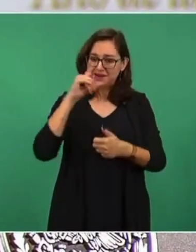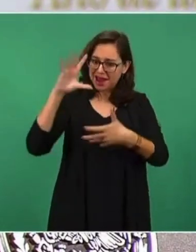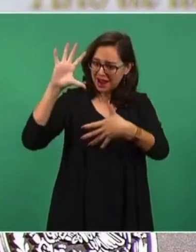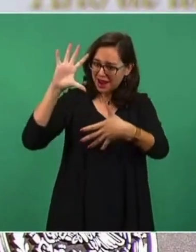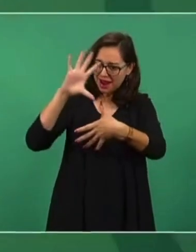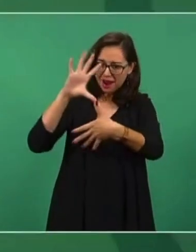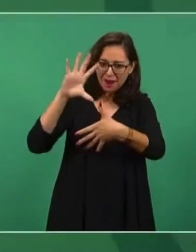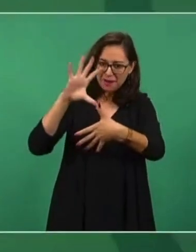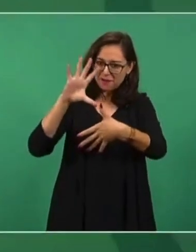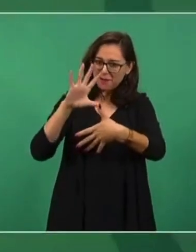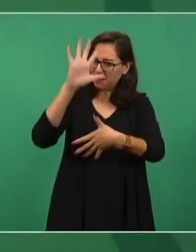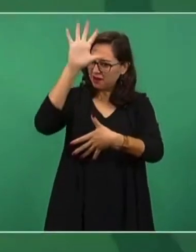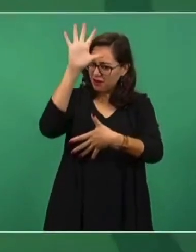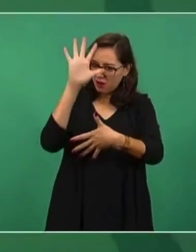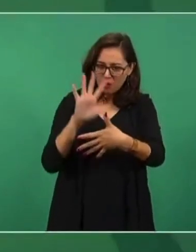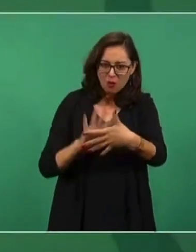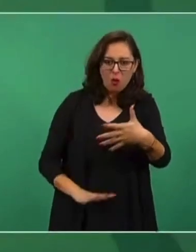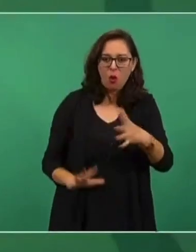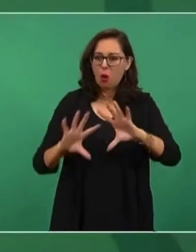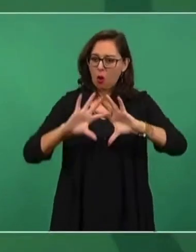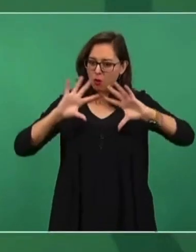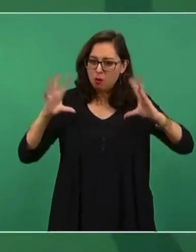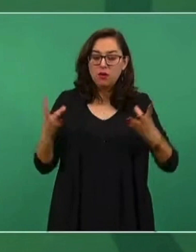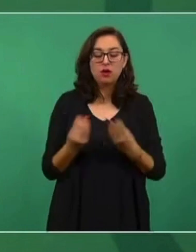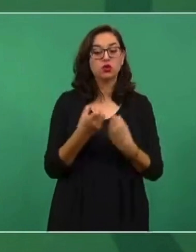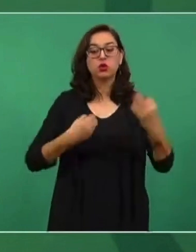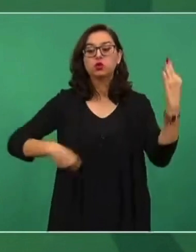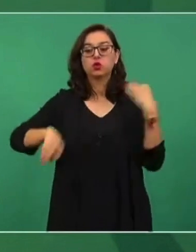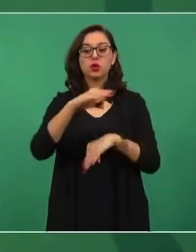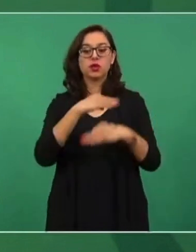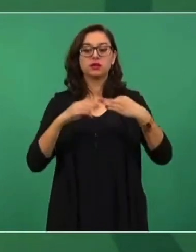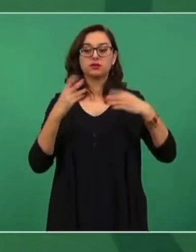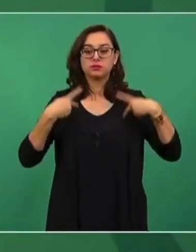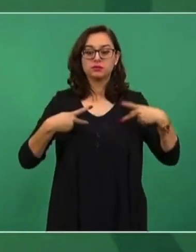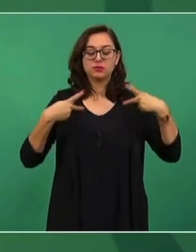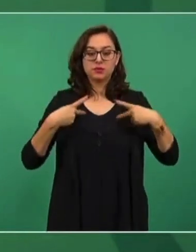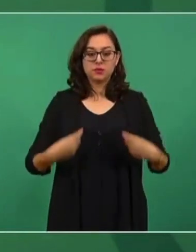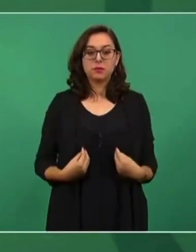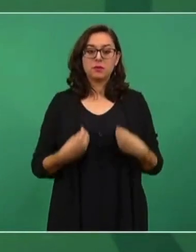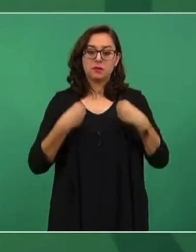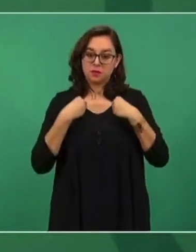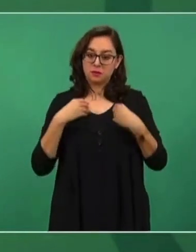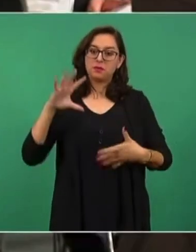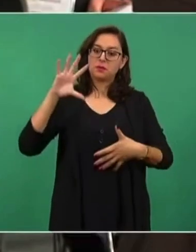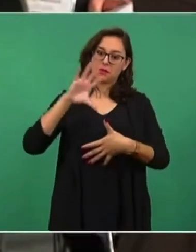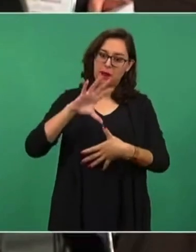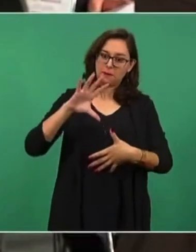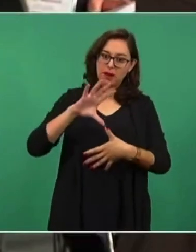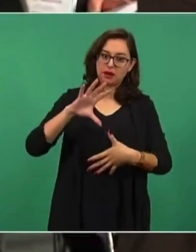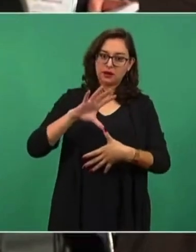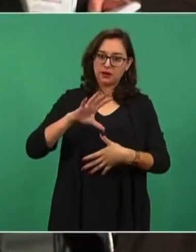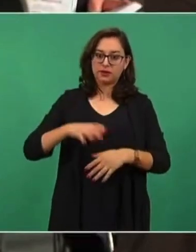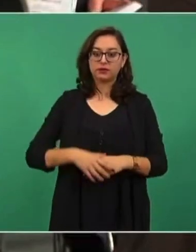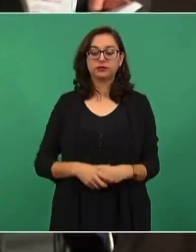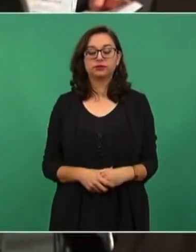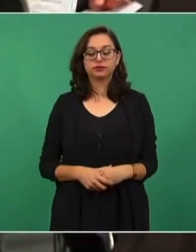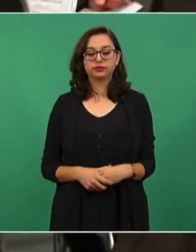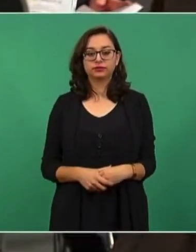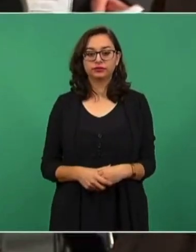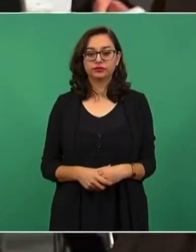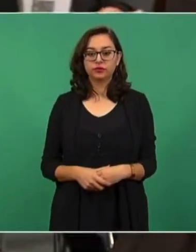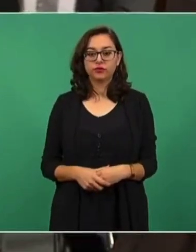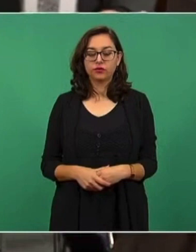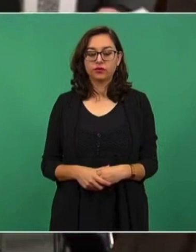para todas y todos los americanos. Entonces,